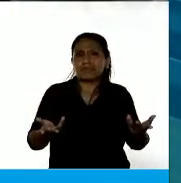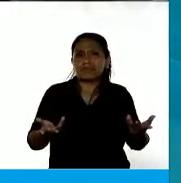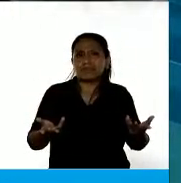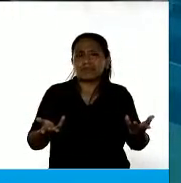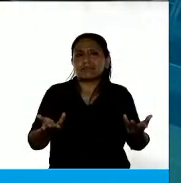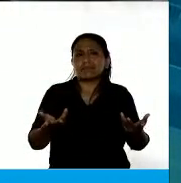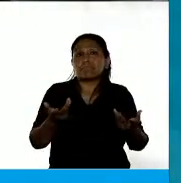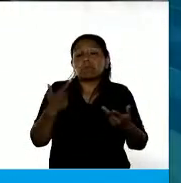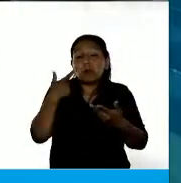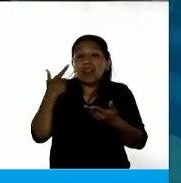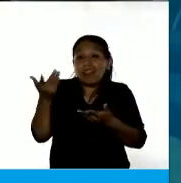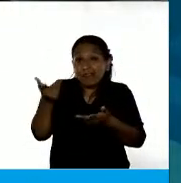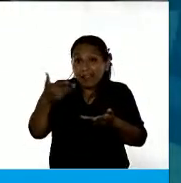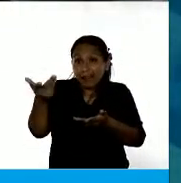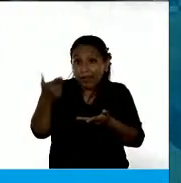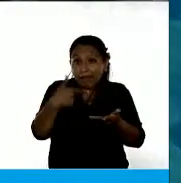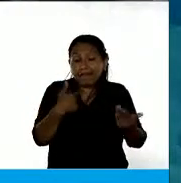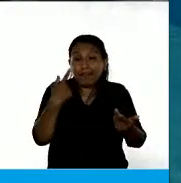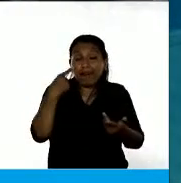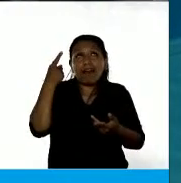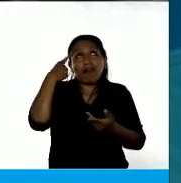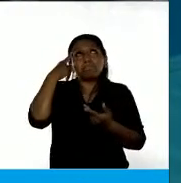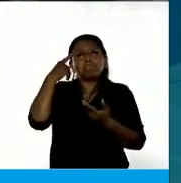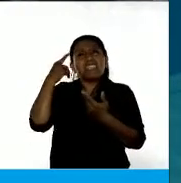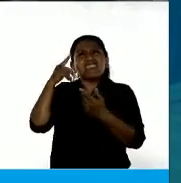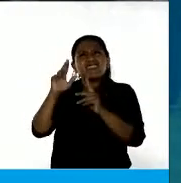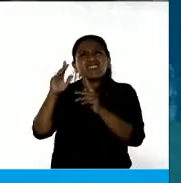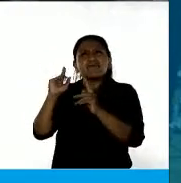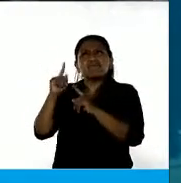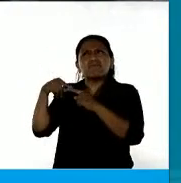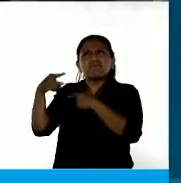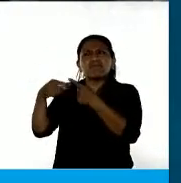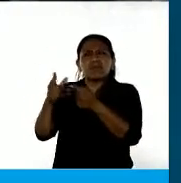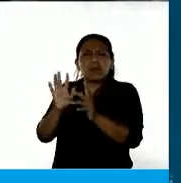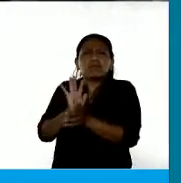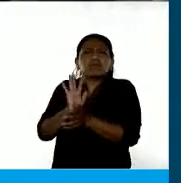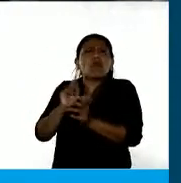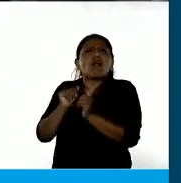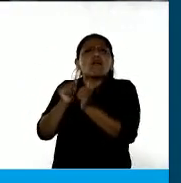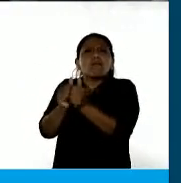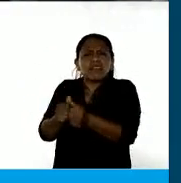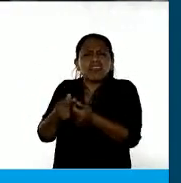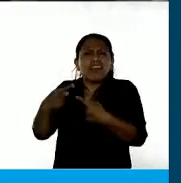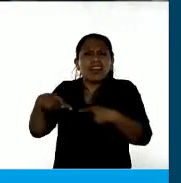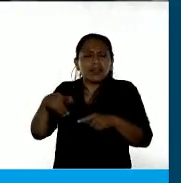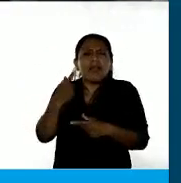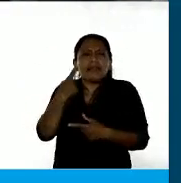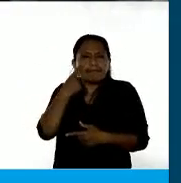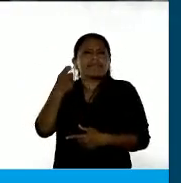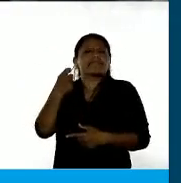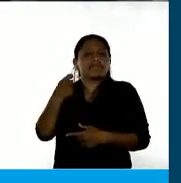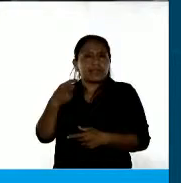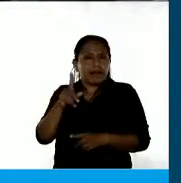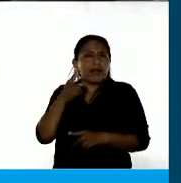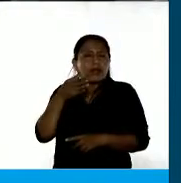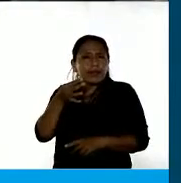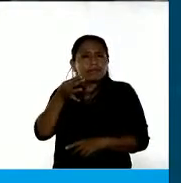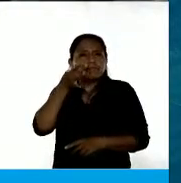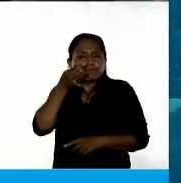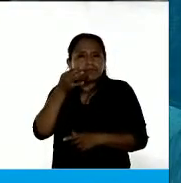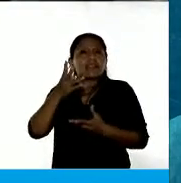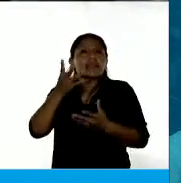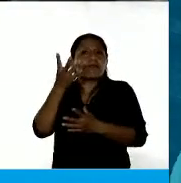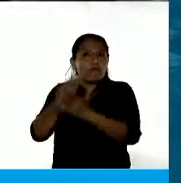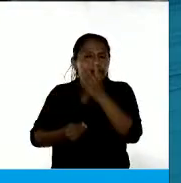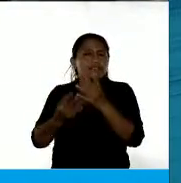Los invito, las invito a hacer recorrido de la ruta crítica y ser acompañante, por lo menos. Bueno, ahí van a ser testigos de cómo falla